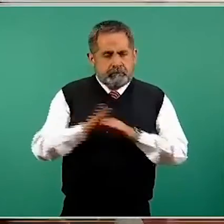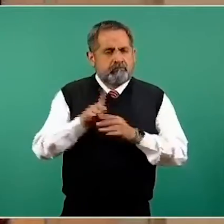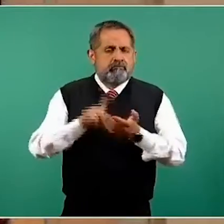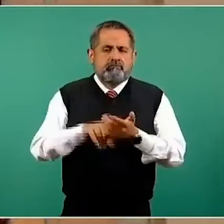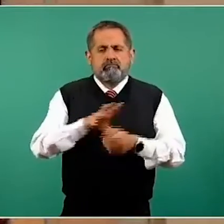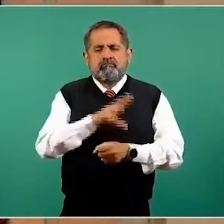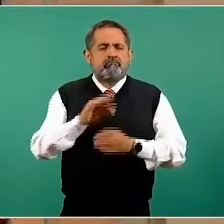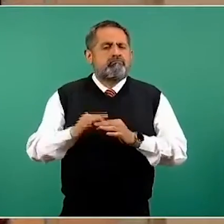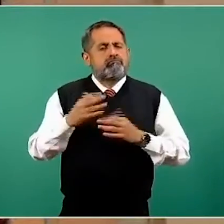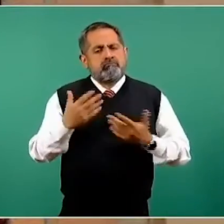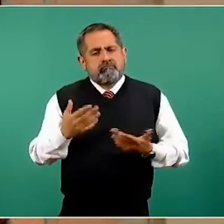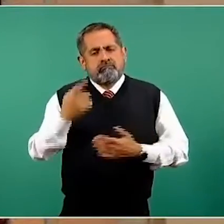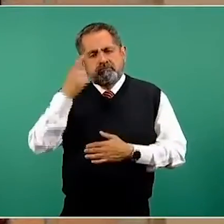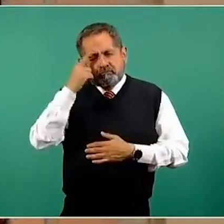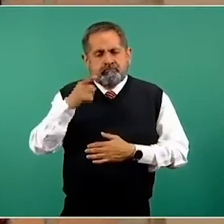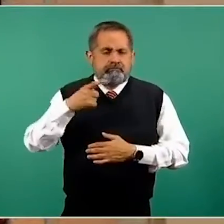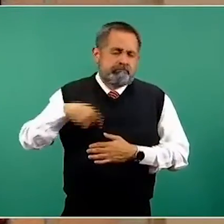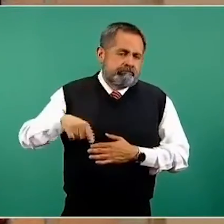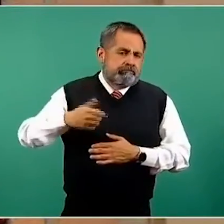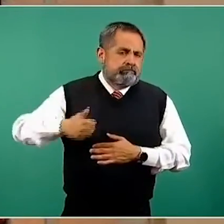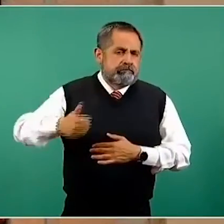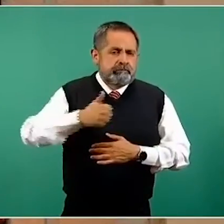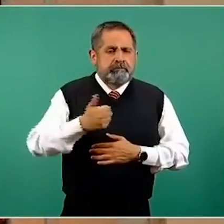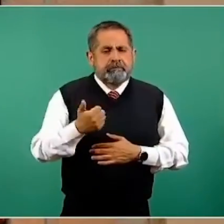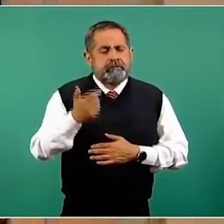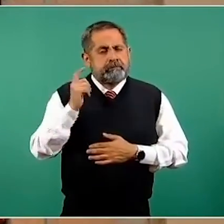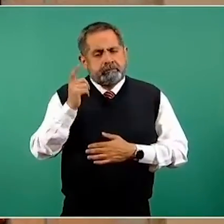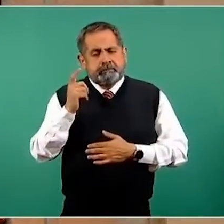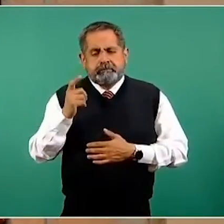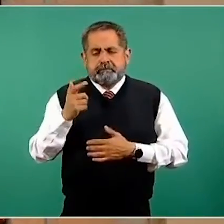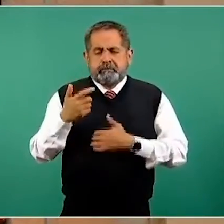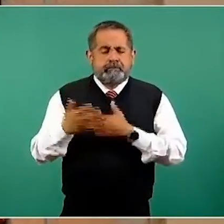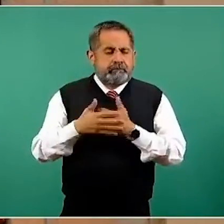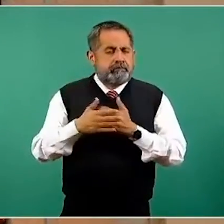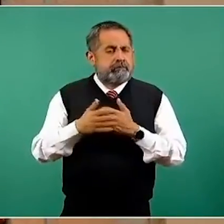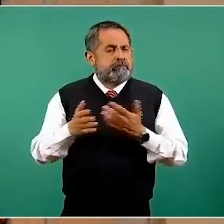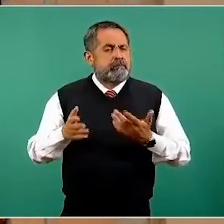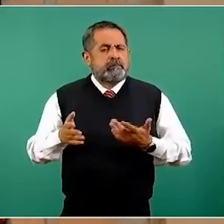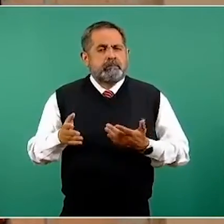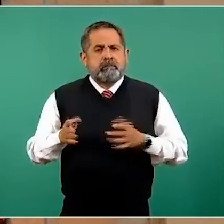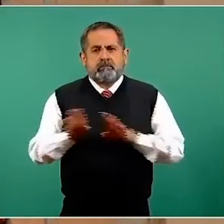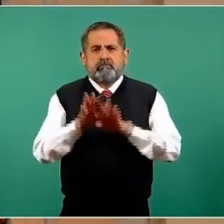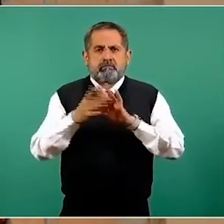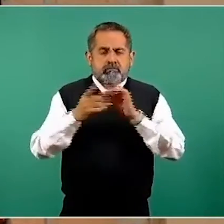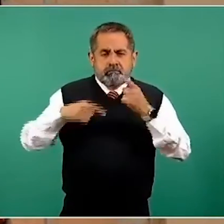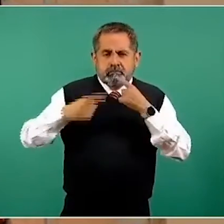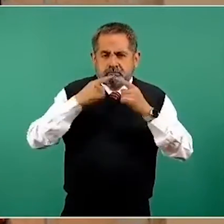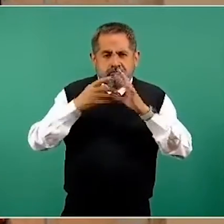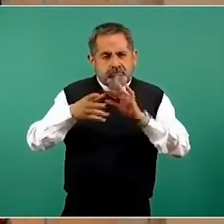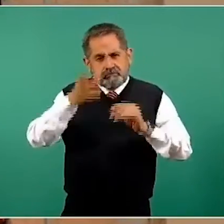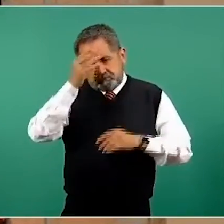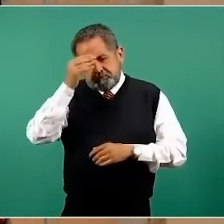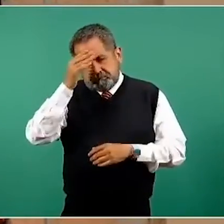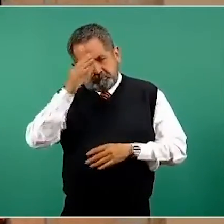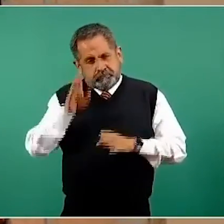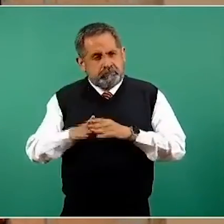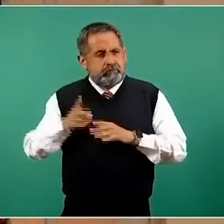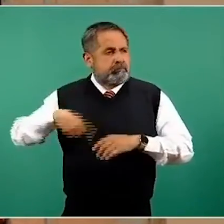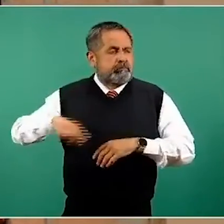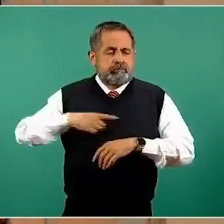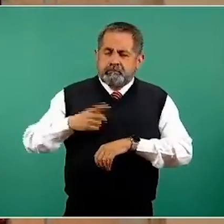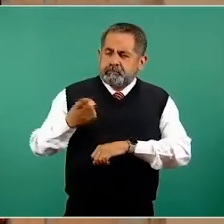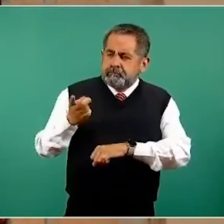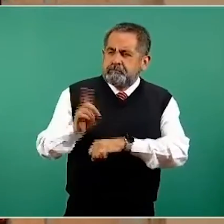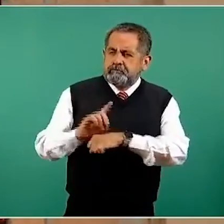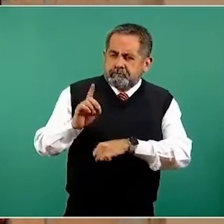nosotros hacemos y ponemos en práctica y esperemos habremos ya aprendido como un hábito en nuestro día a día,